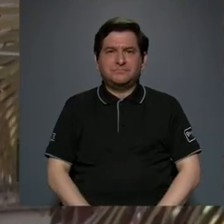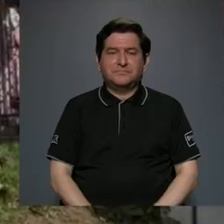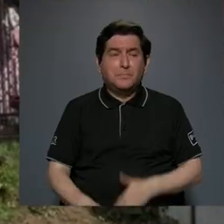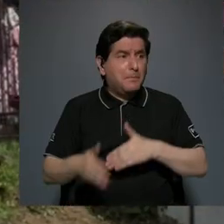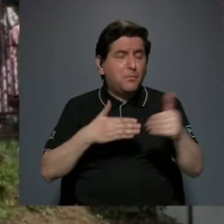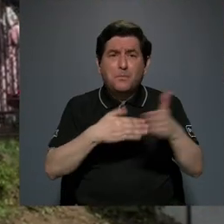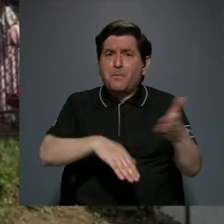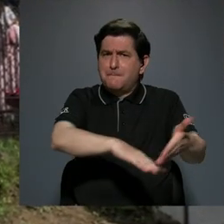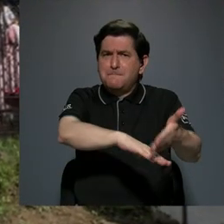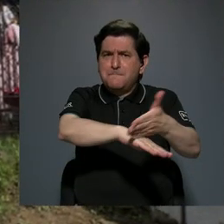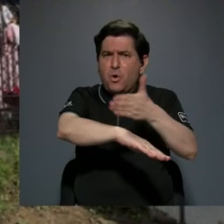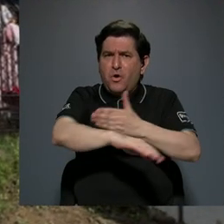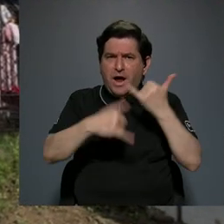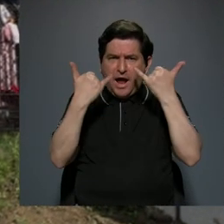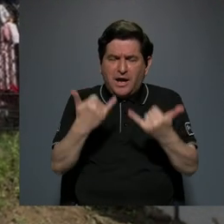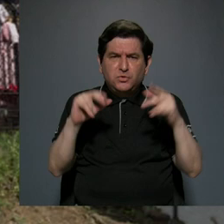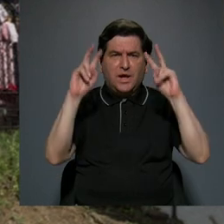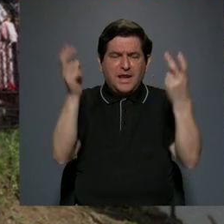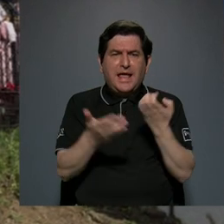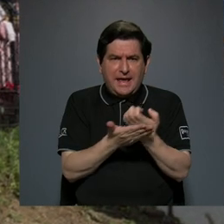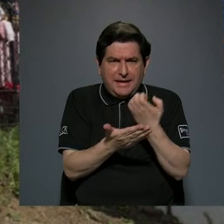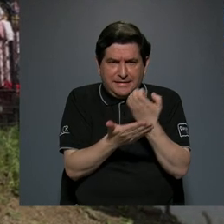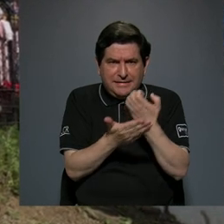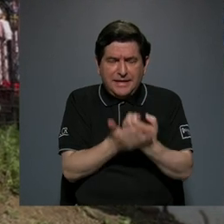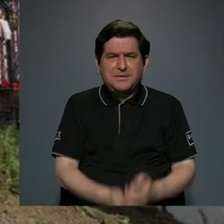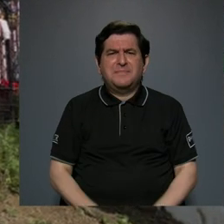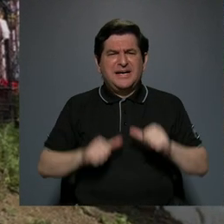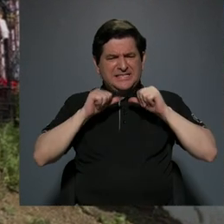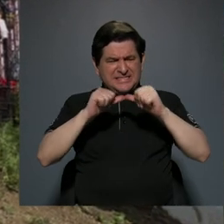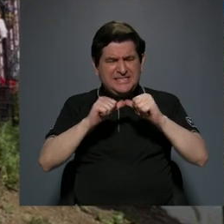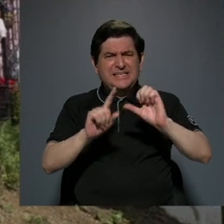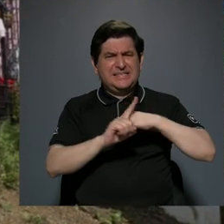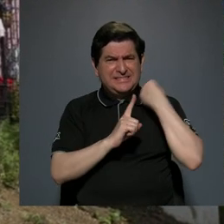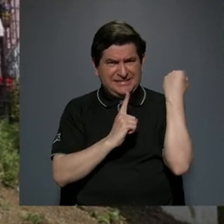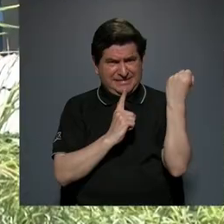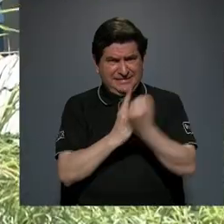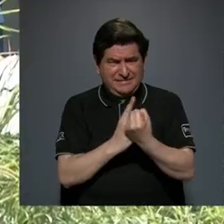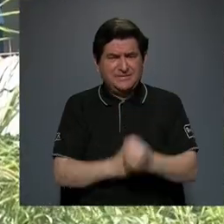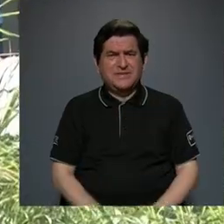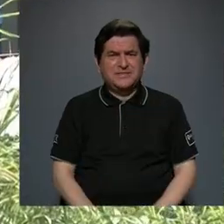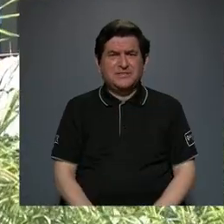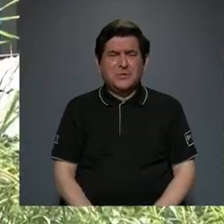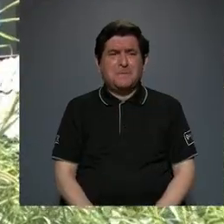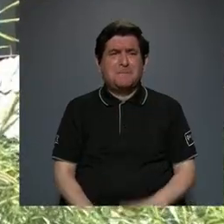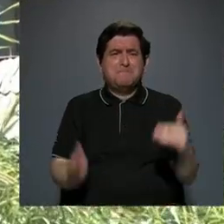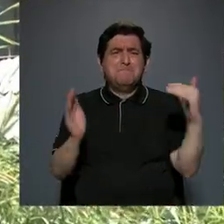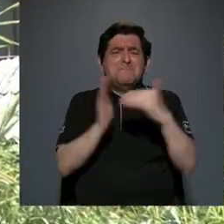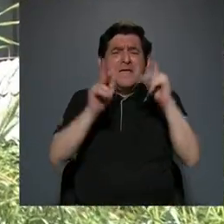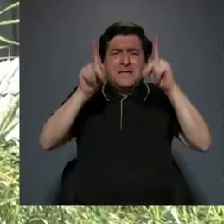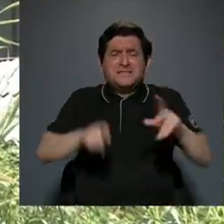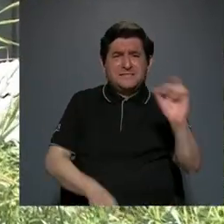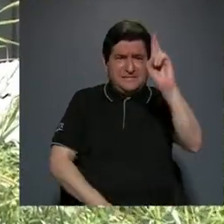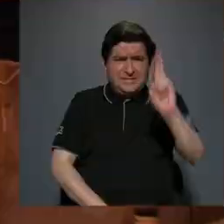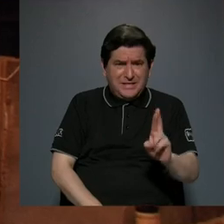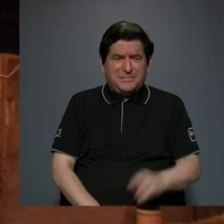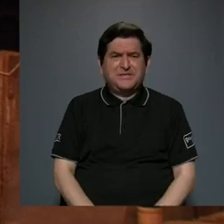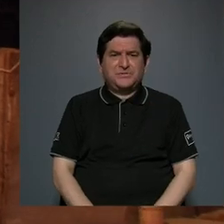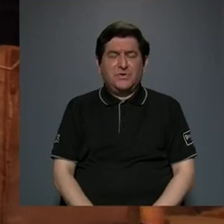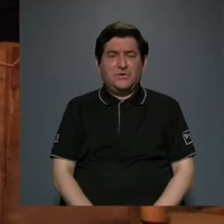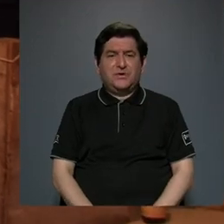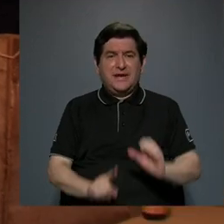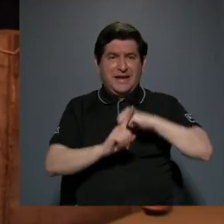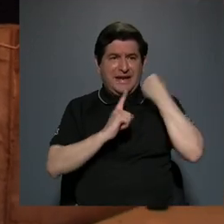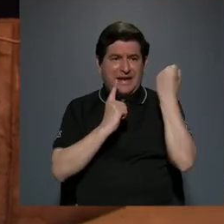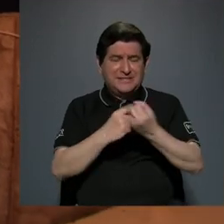Pese a los avances actuales en materia económica, persisten factores que condenan a miles de costarricenses a